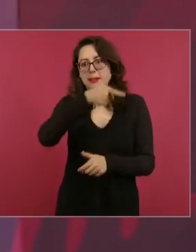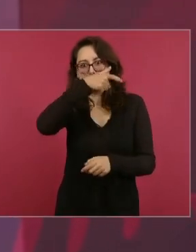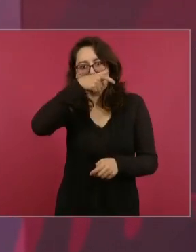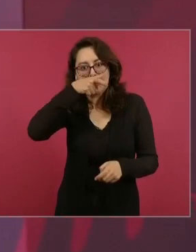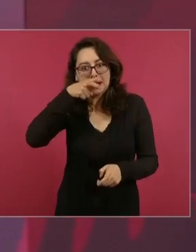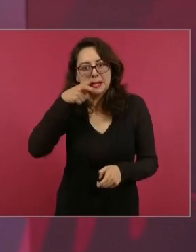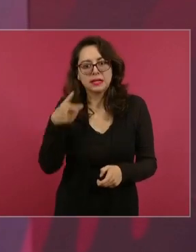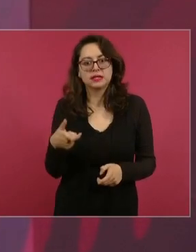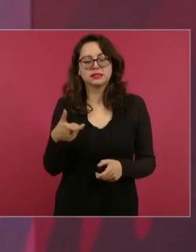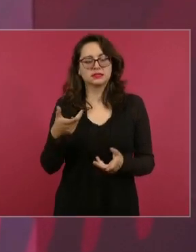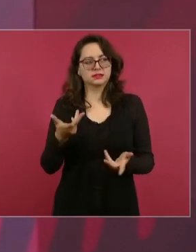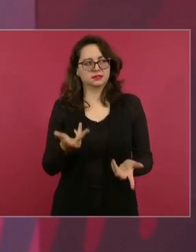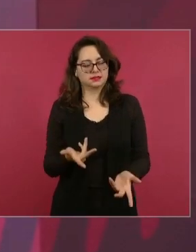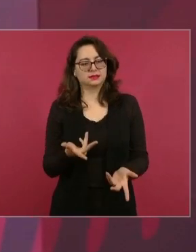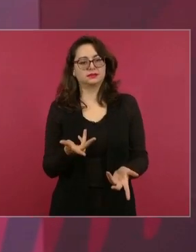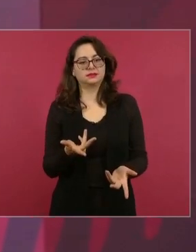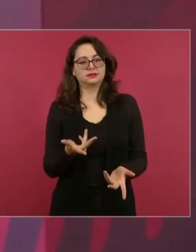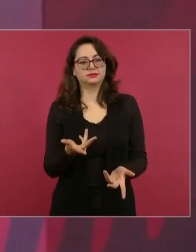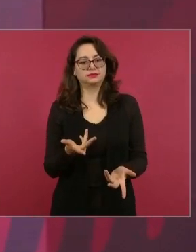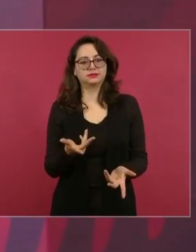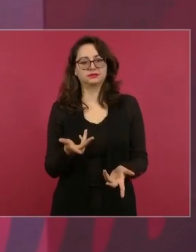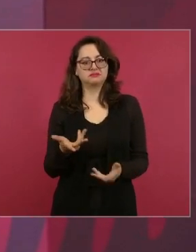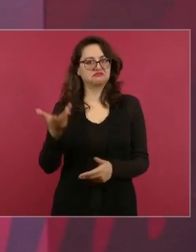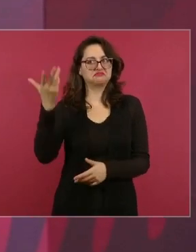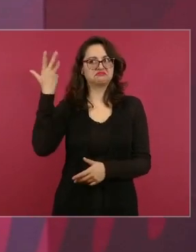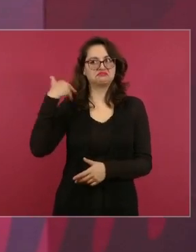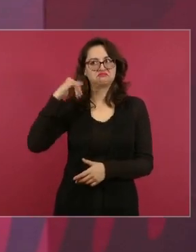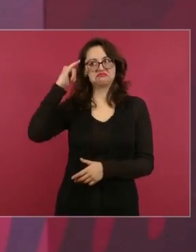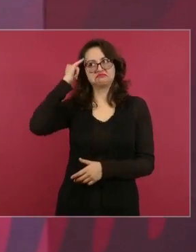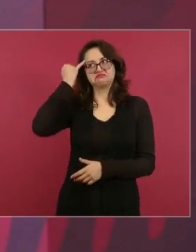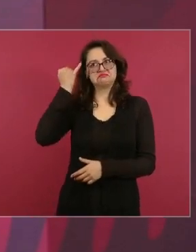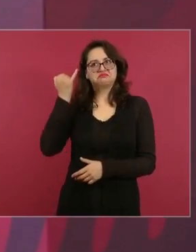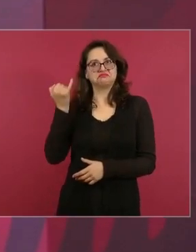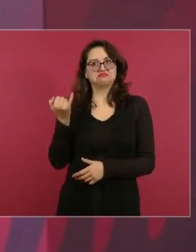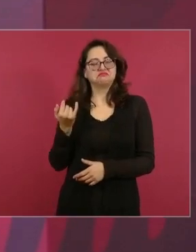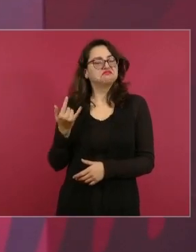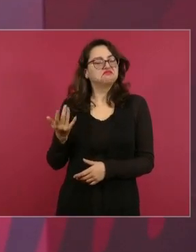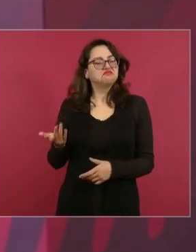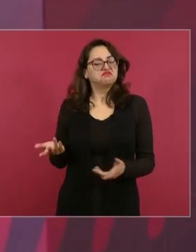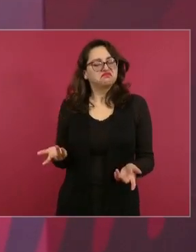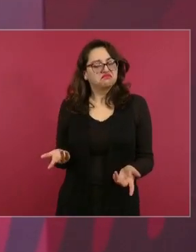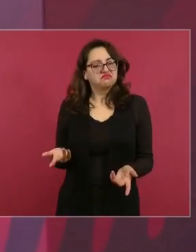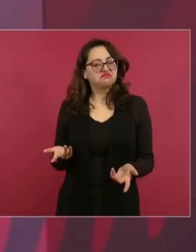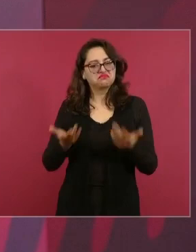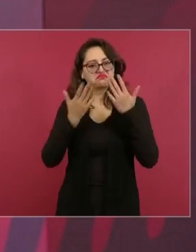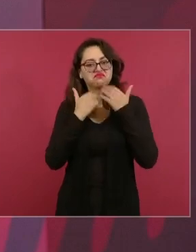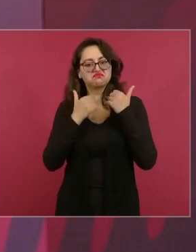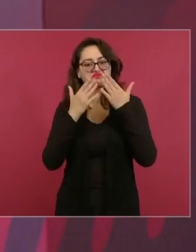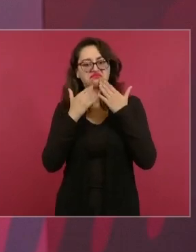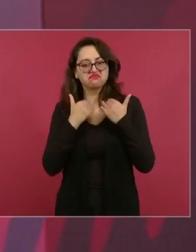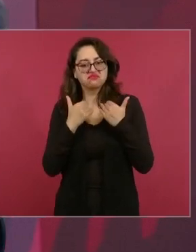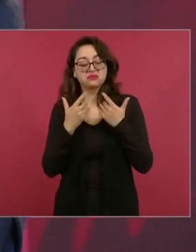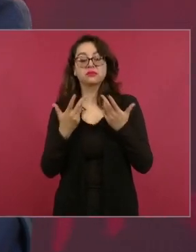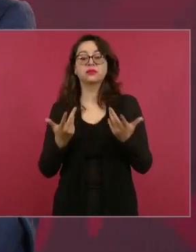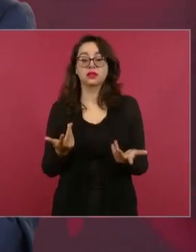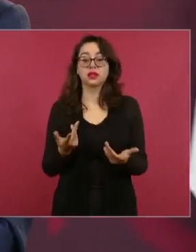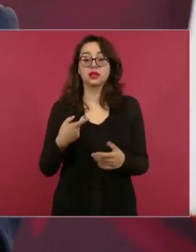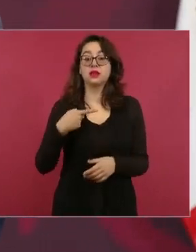son cosas que se mantienen, por eso el mexicano